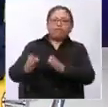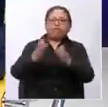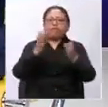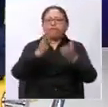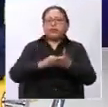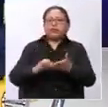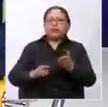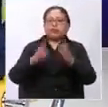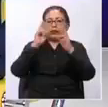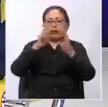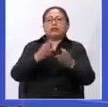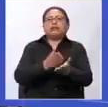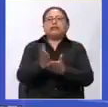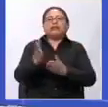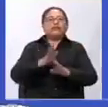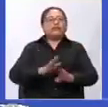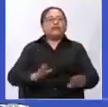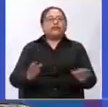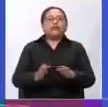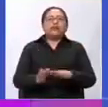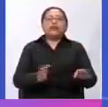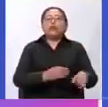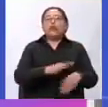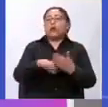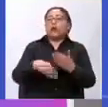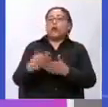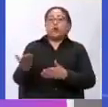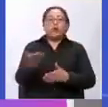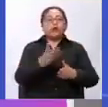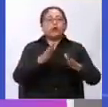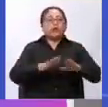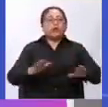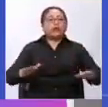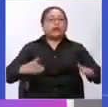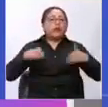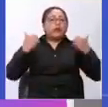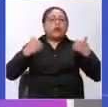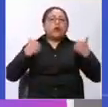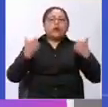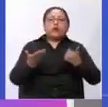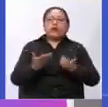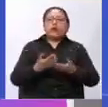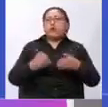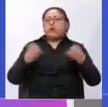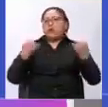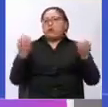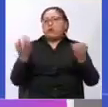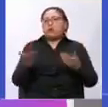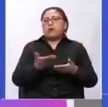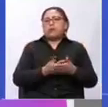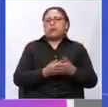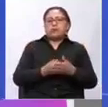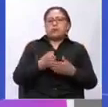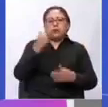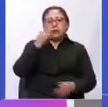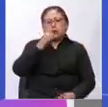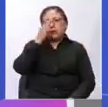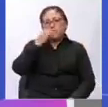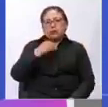Bueno, a todas las niñas, niños, adolescentes, también a los que se llaman jóvenes, señoritas,